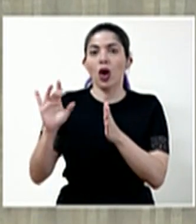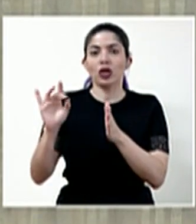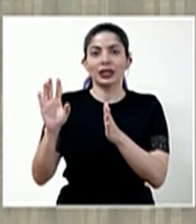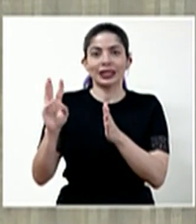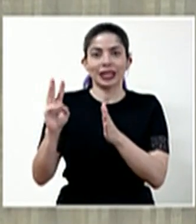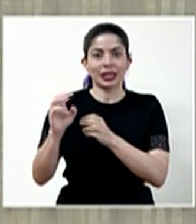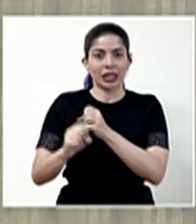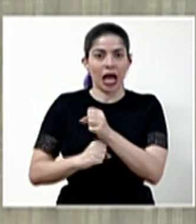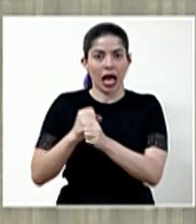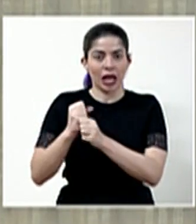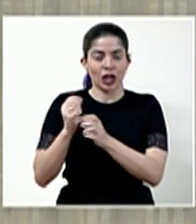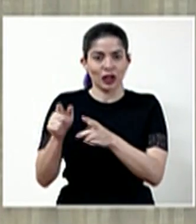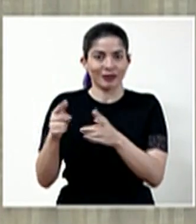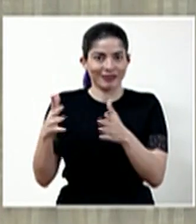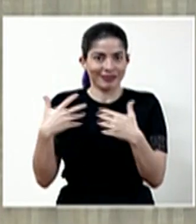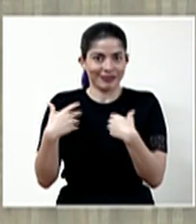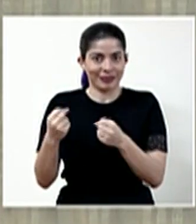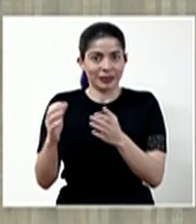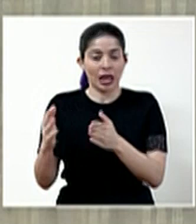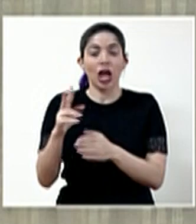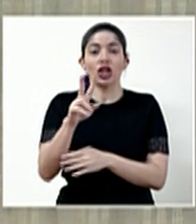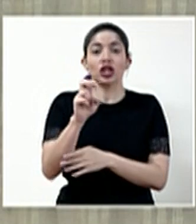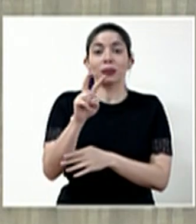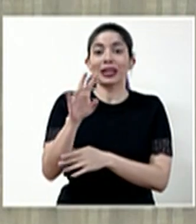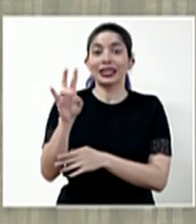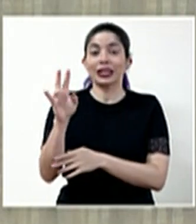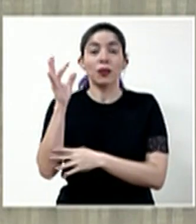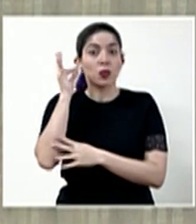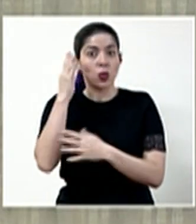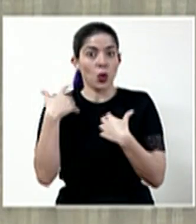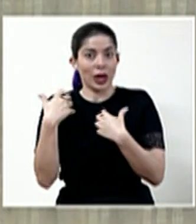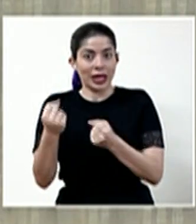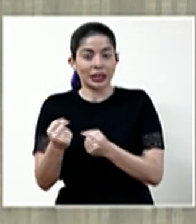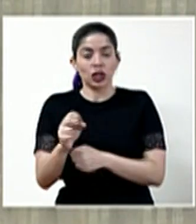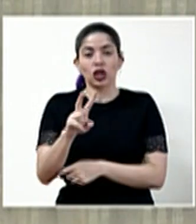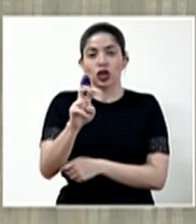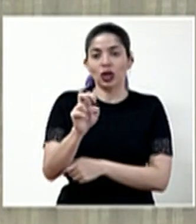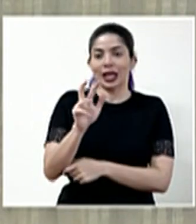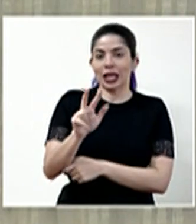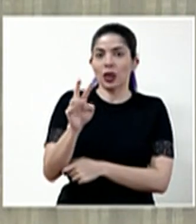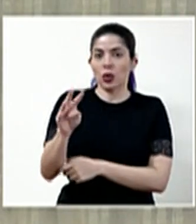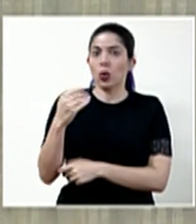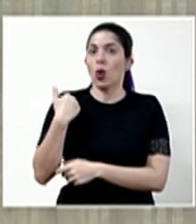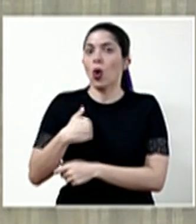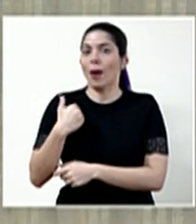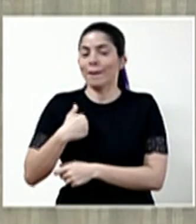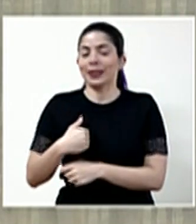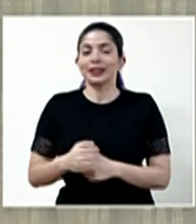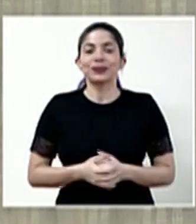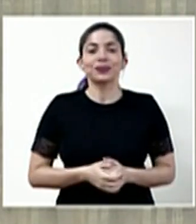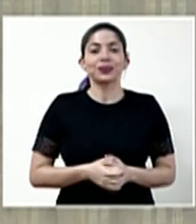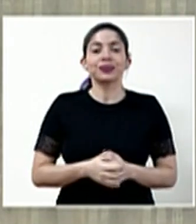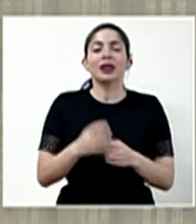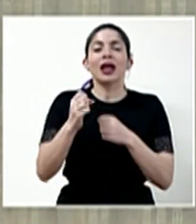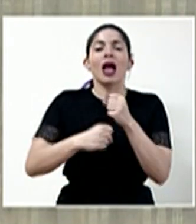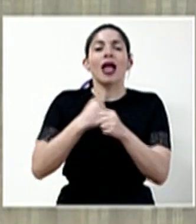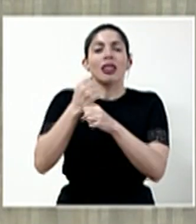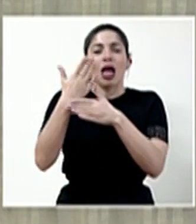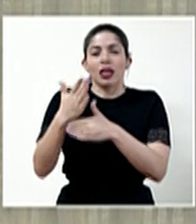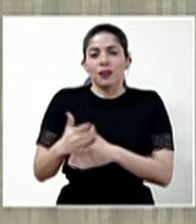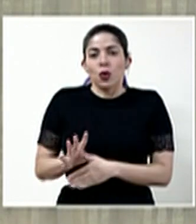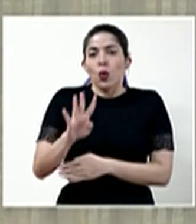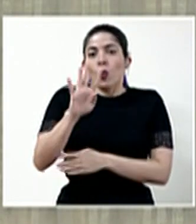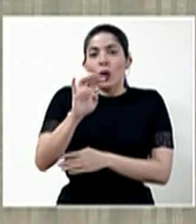años. Tenemos 227 mujeres no recuperadas y 234 hombres. Por edad serían